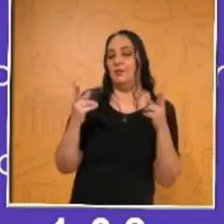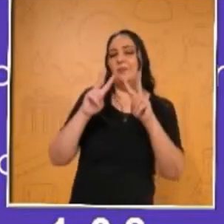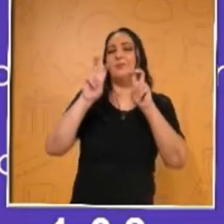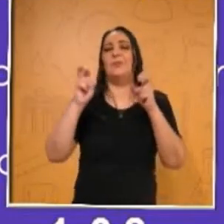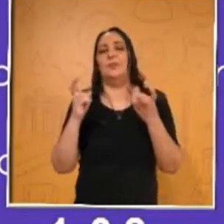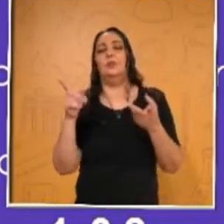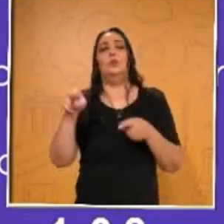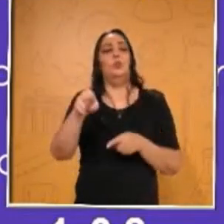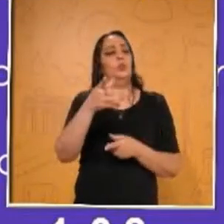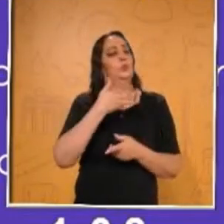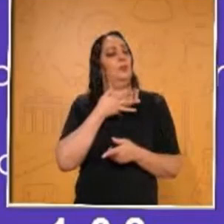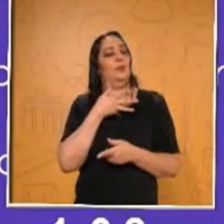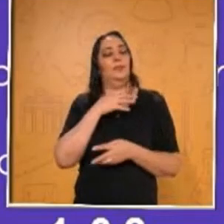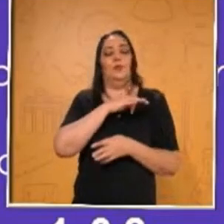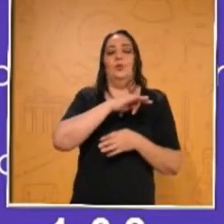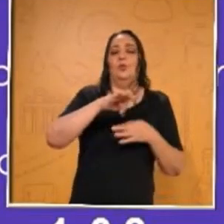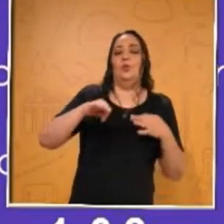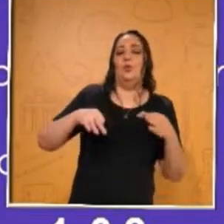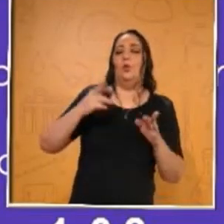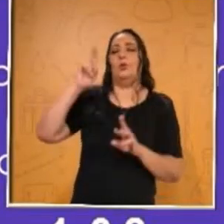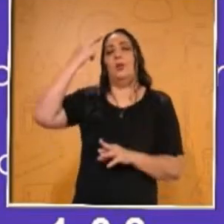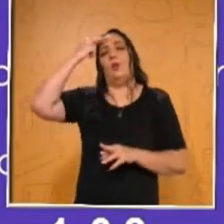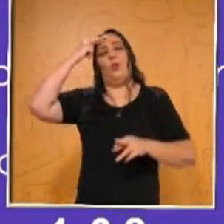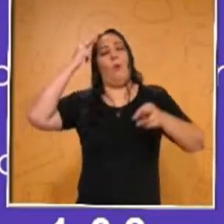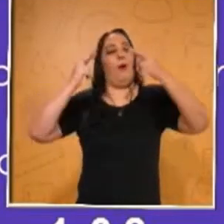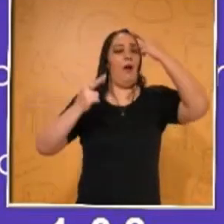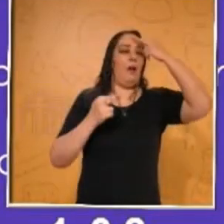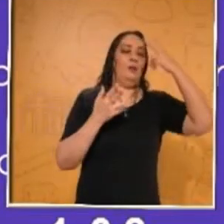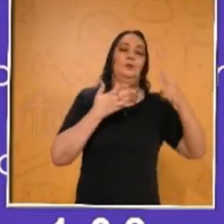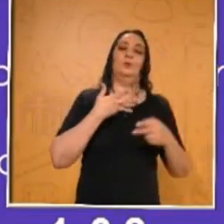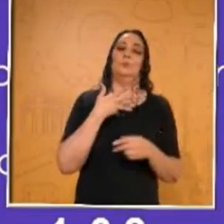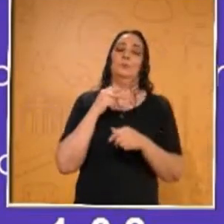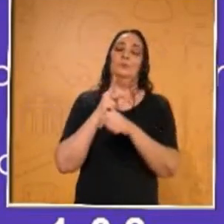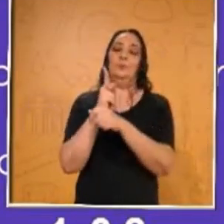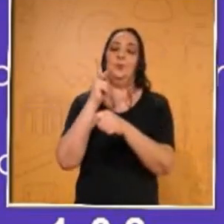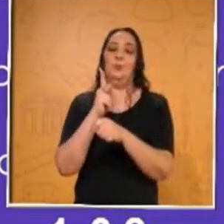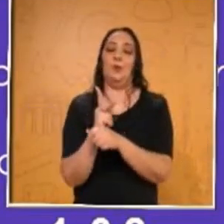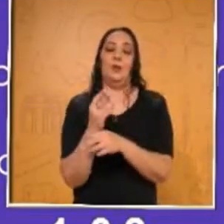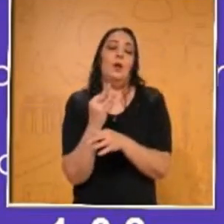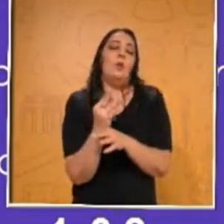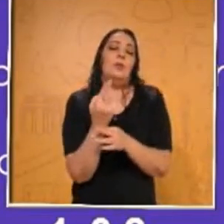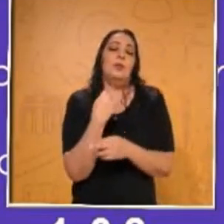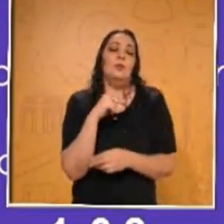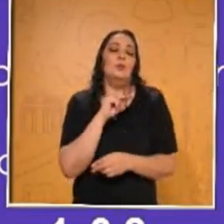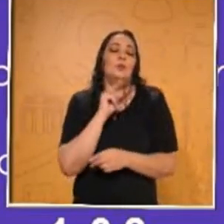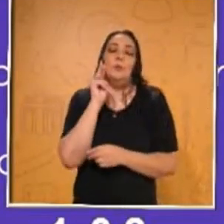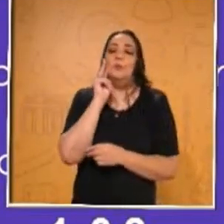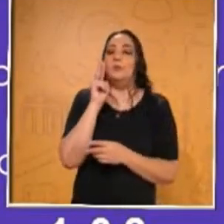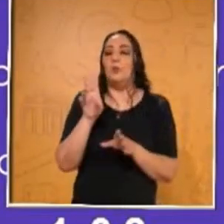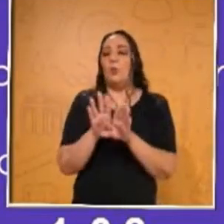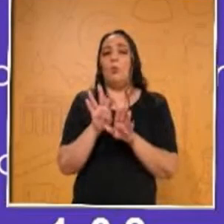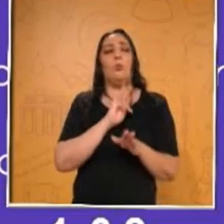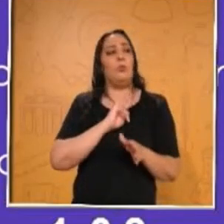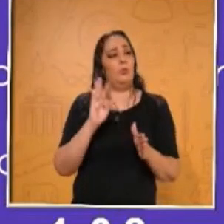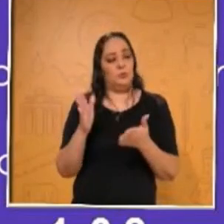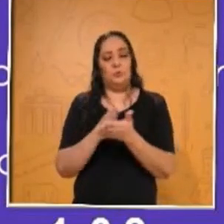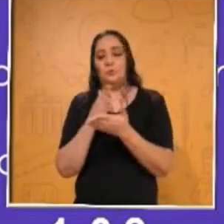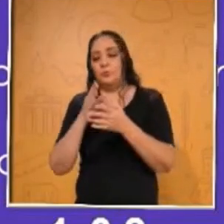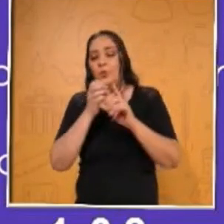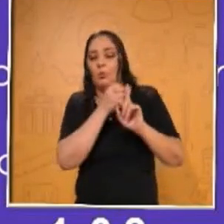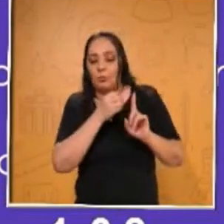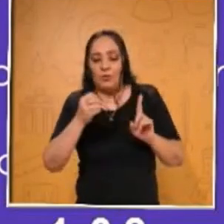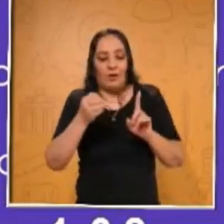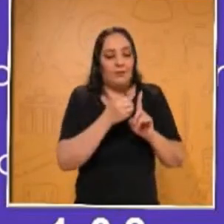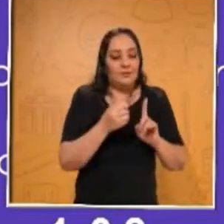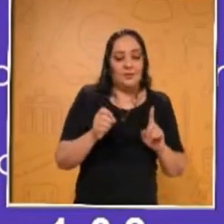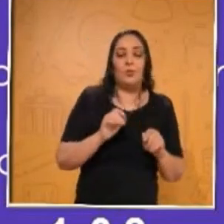recopilen todos los momentos que vivieron durante la primaria. En el cual ahorita nosotros vamos a ver cómo organizar este álbum, qué secciones son las que